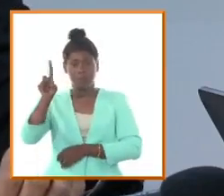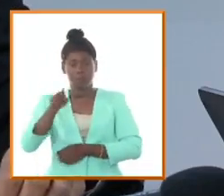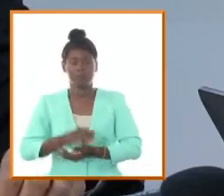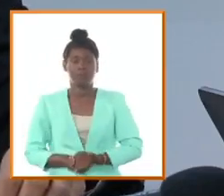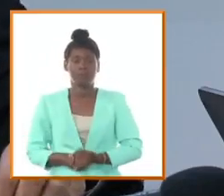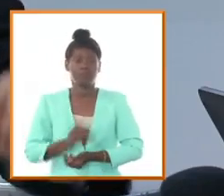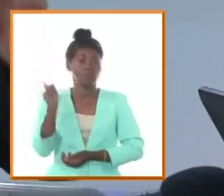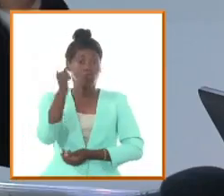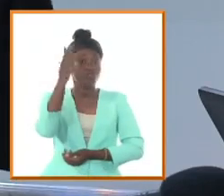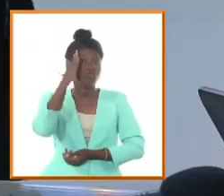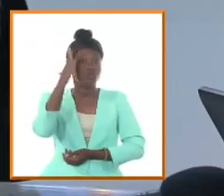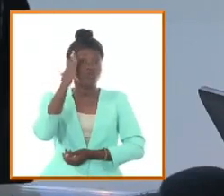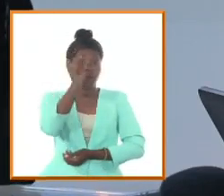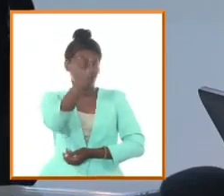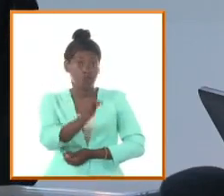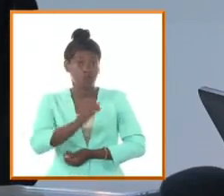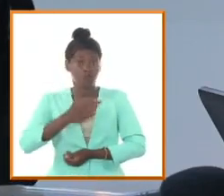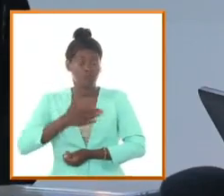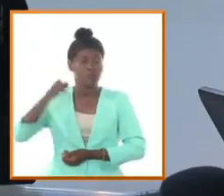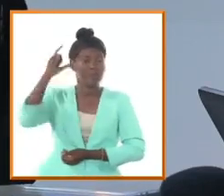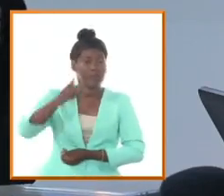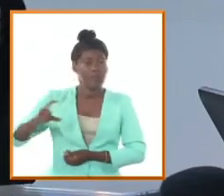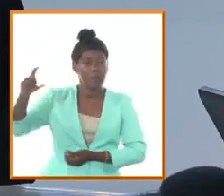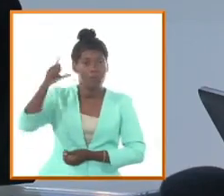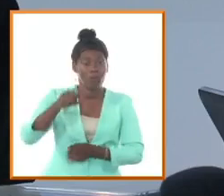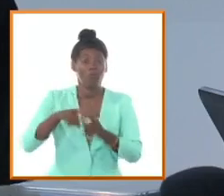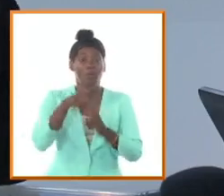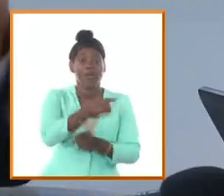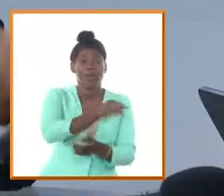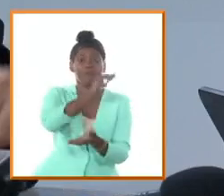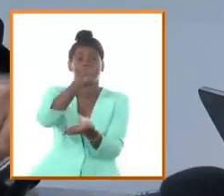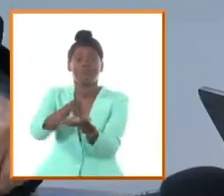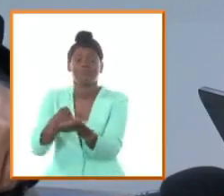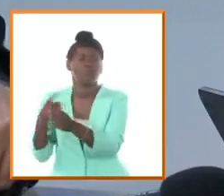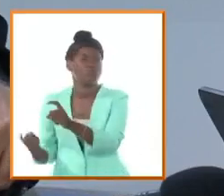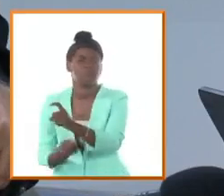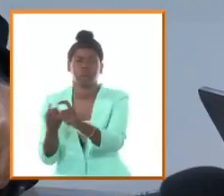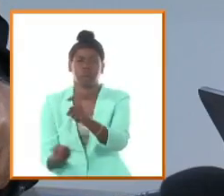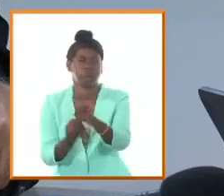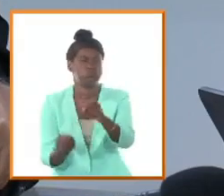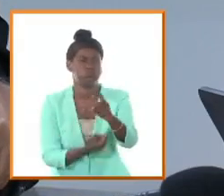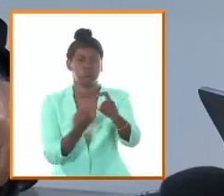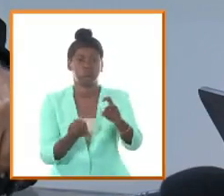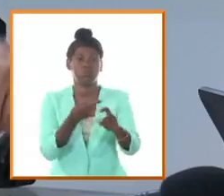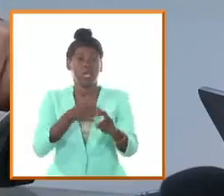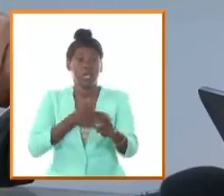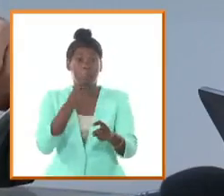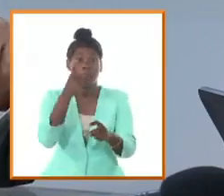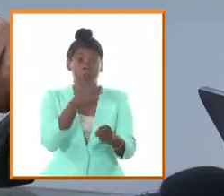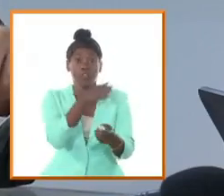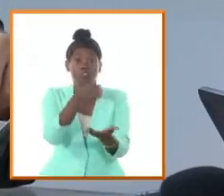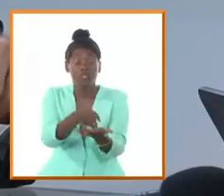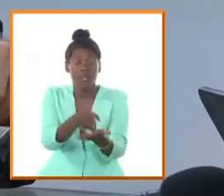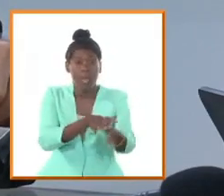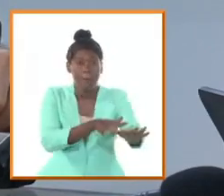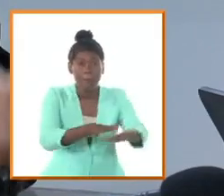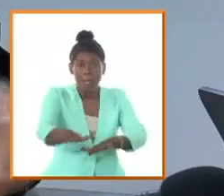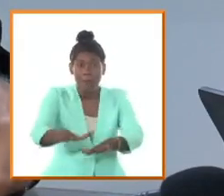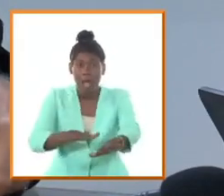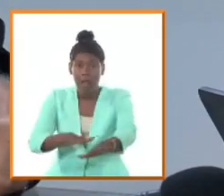en el Camagüey fue también importantísimo para las villas porque quien forma a